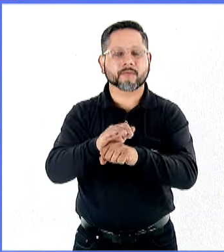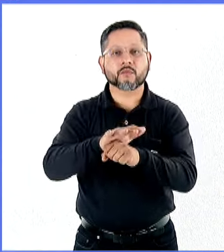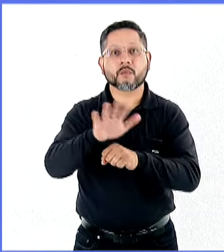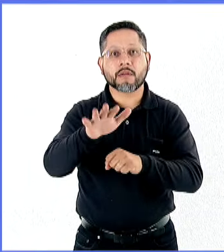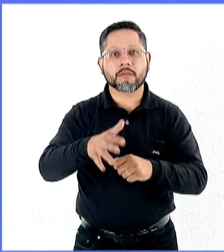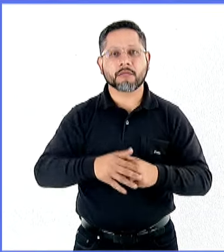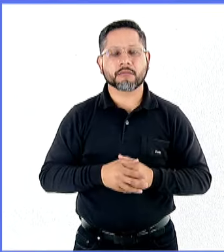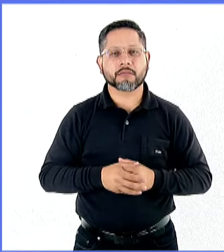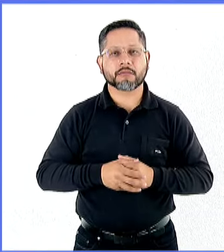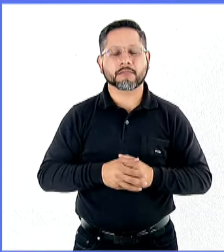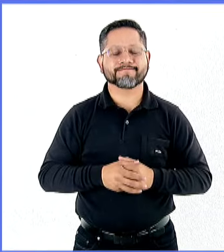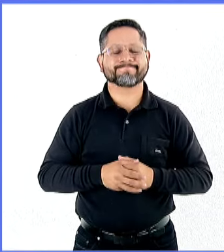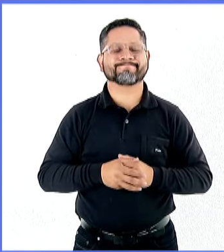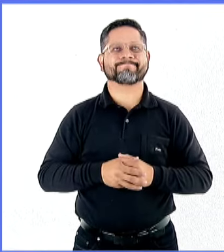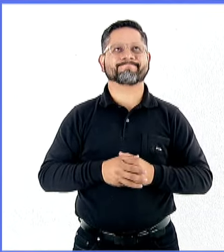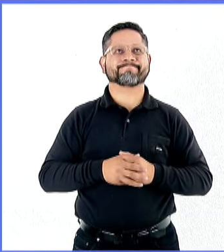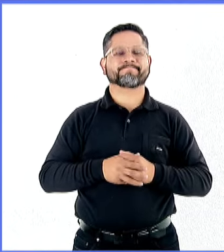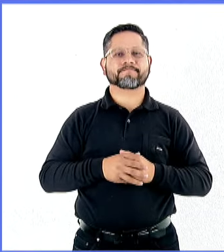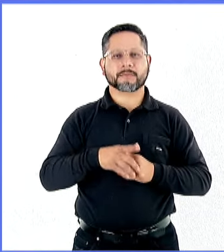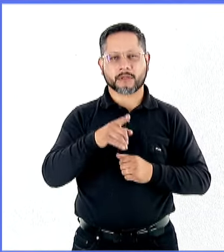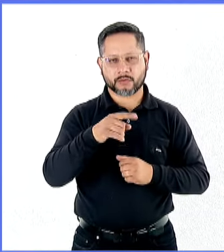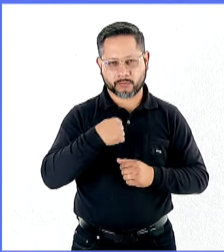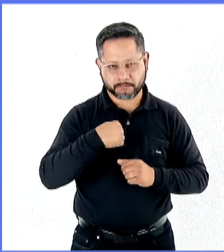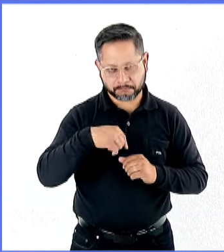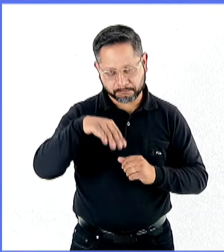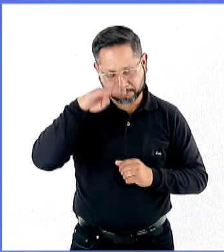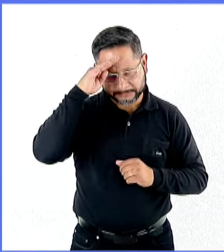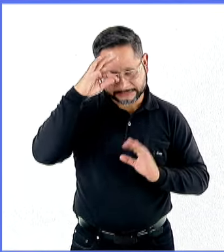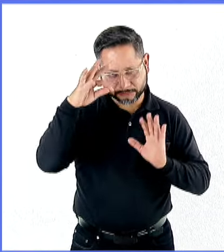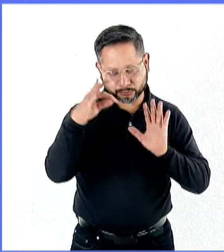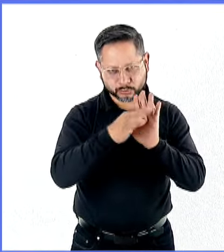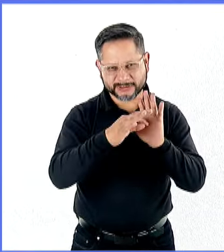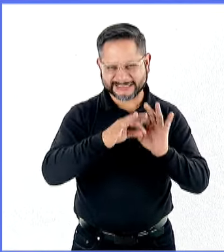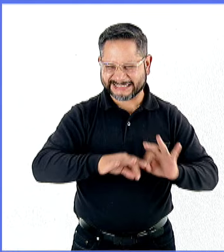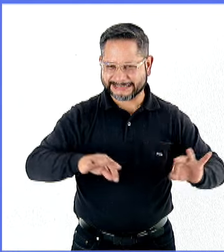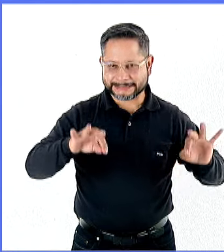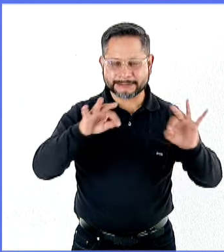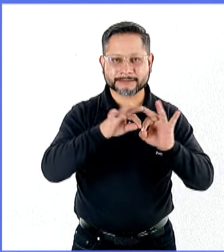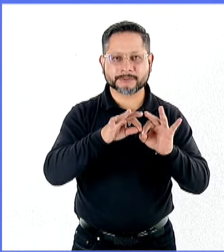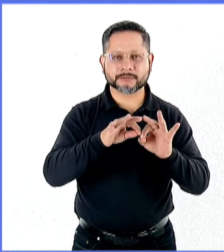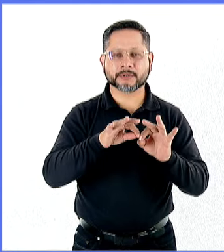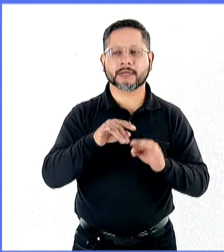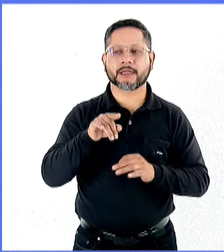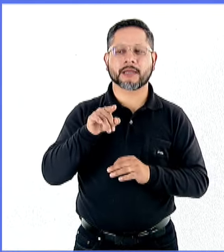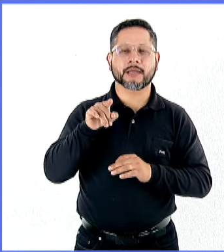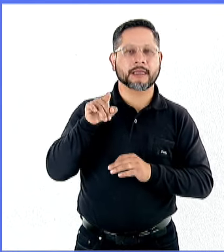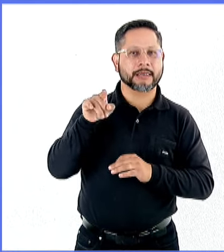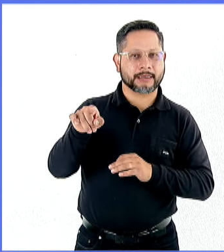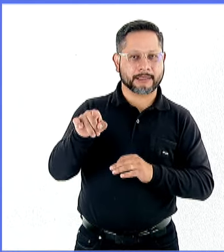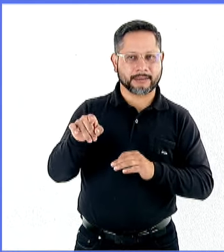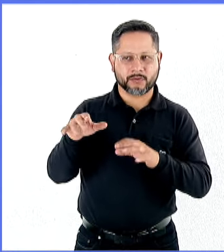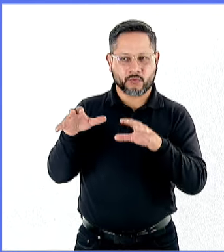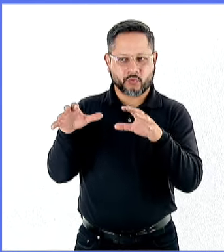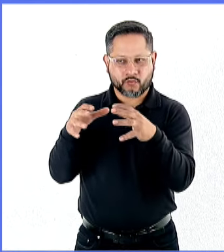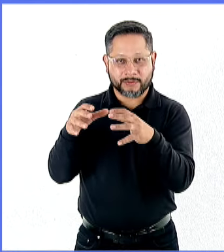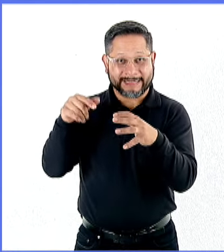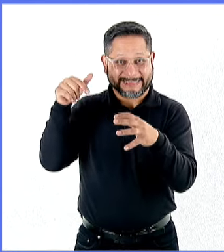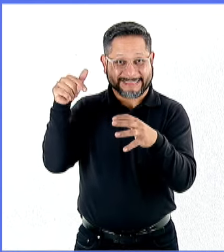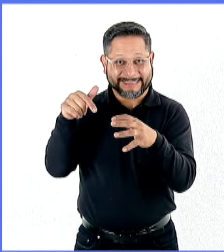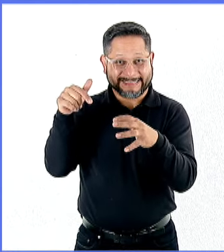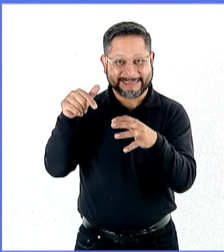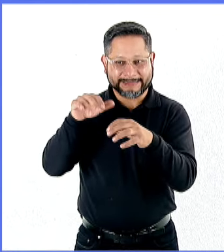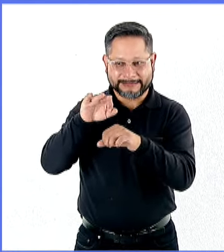Sí, yo creo que un punto importante es que llevar esos sectores que son beneficiados, que